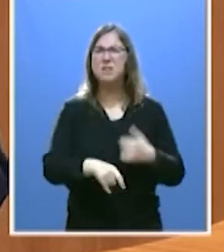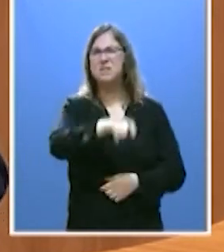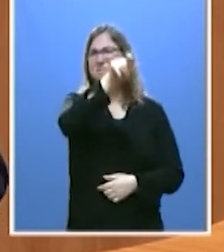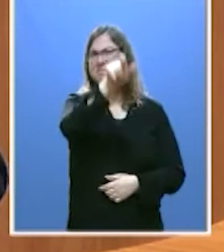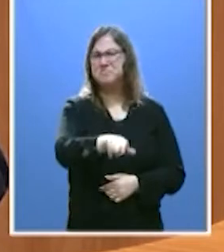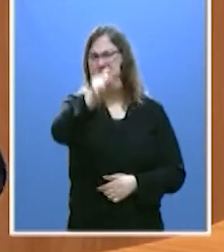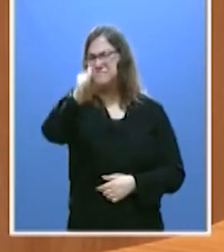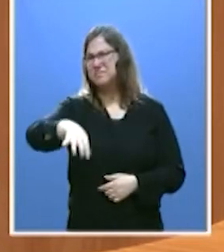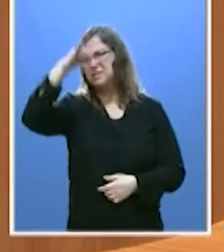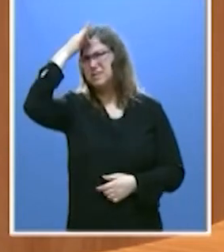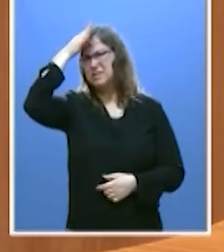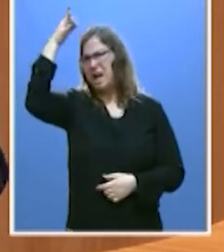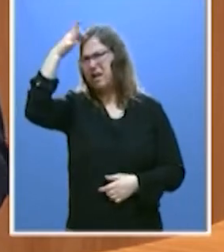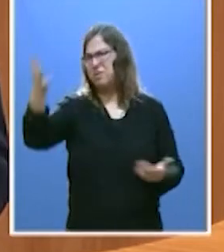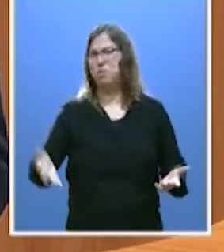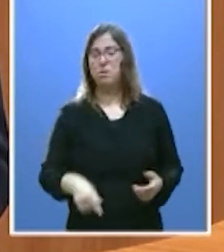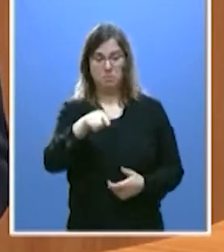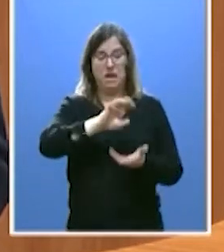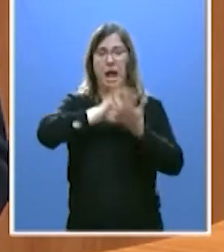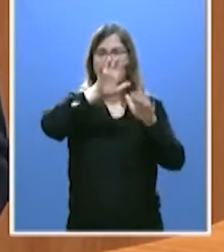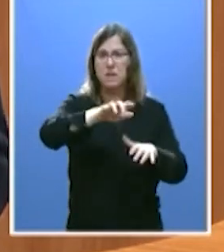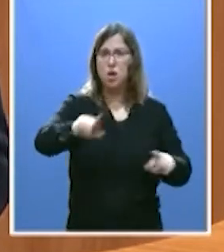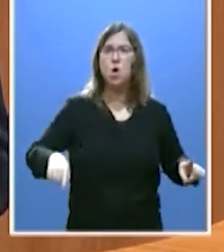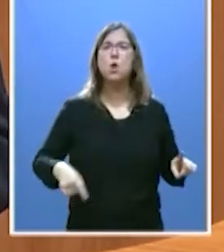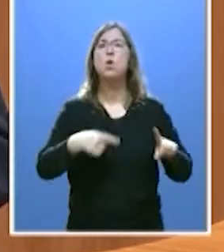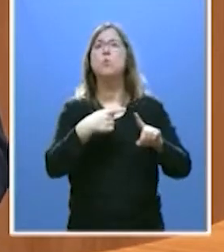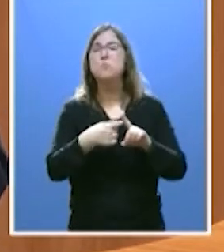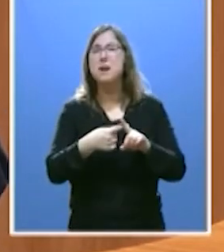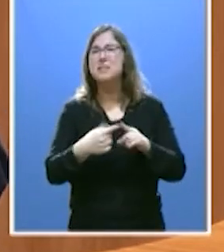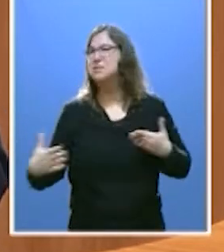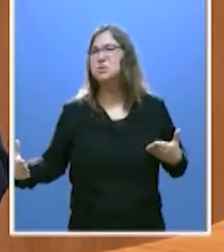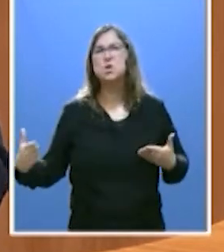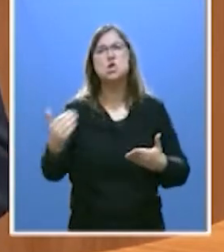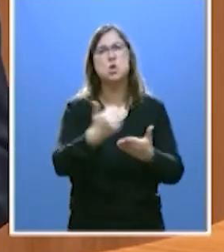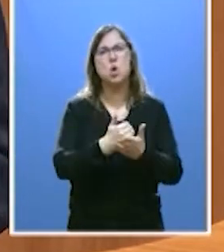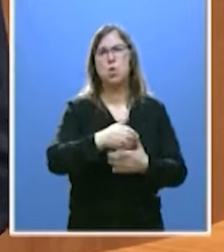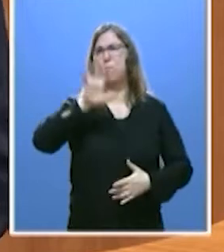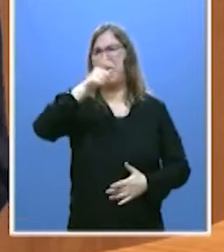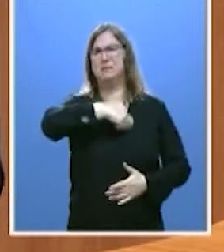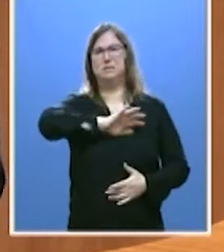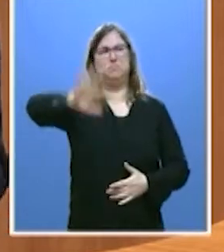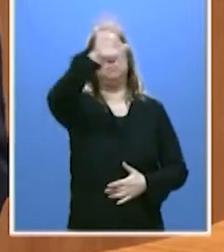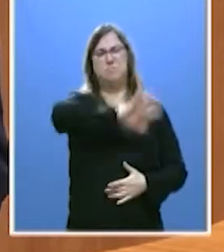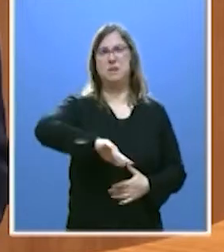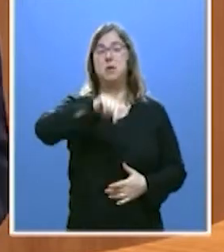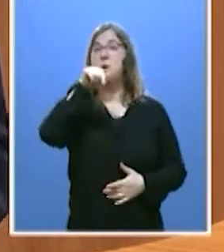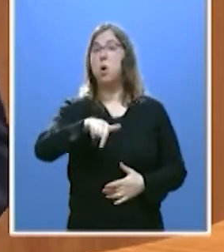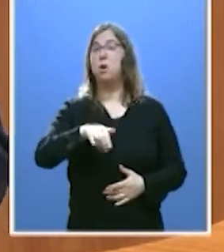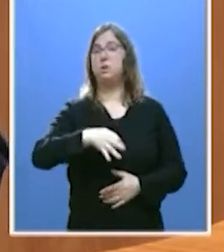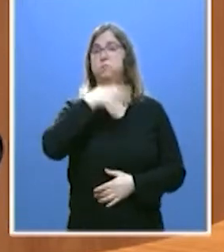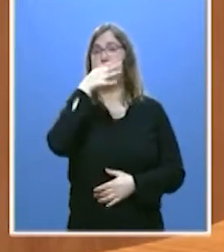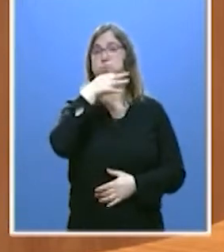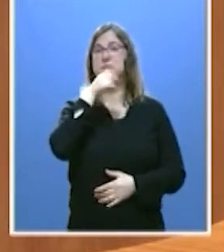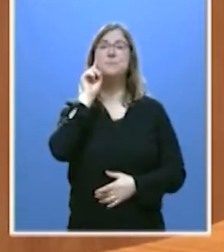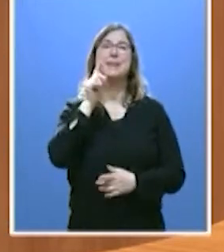de la ciudadanía, no solo de esta comunidad, sino de todo nuestro país. Hoy no se ha hablado aquí, y ustedes lo han